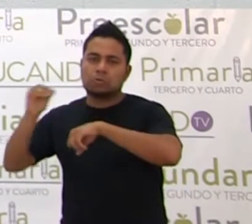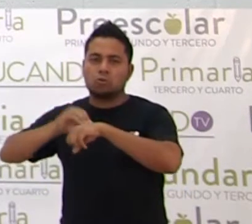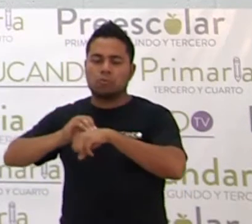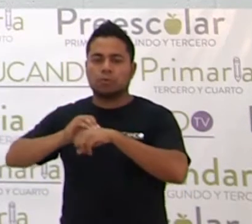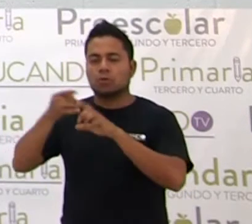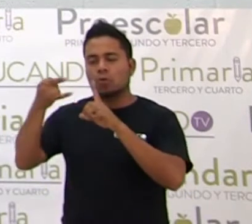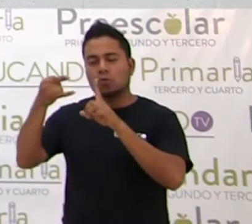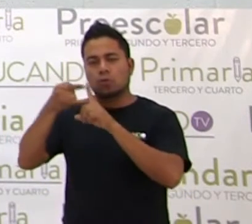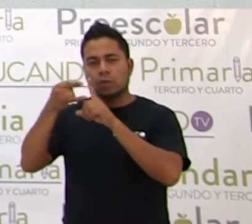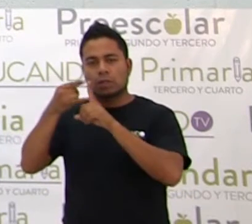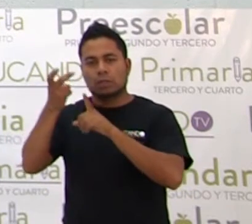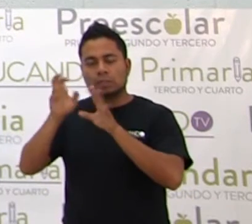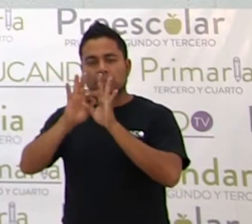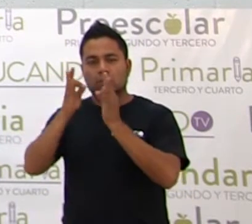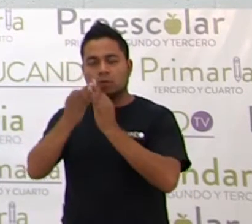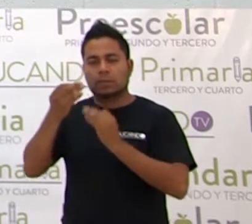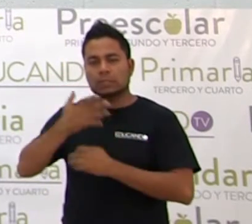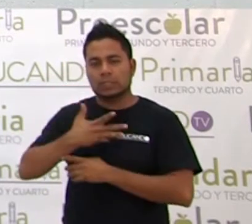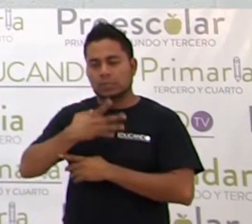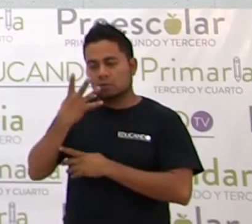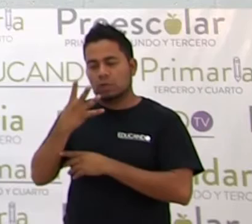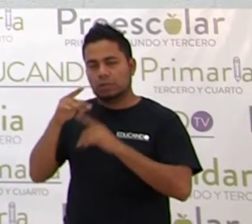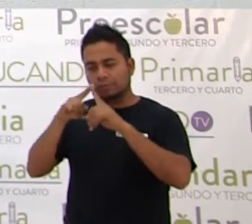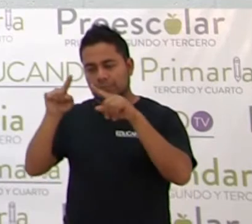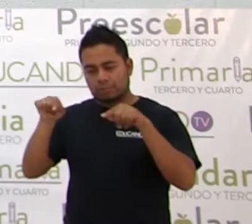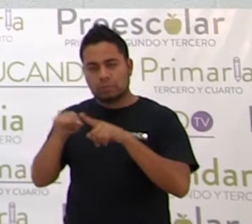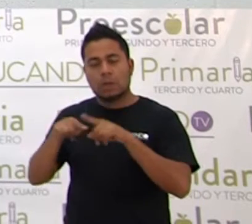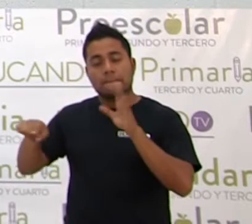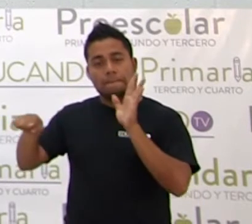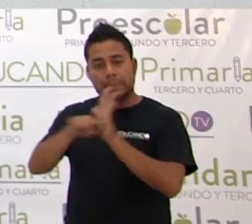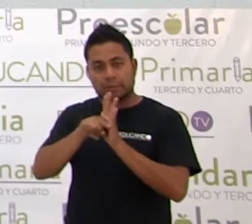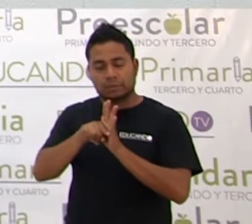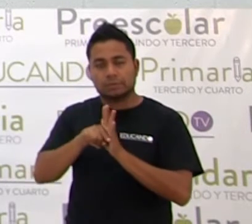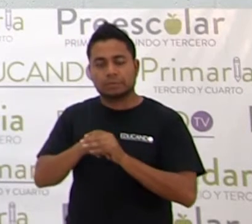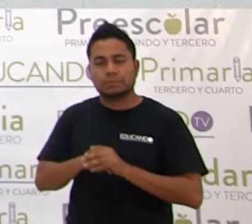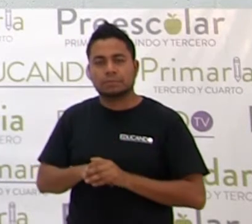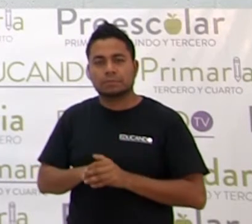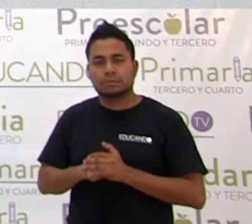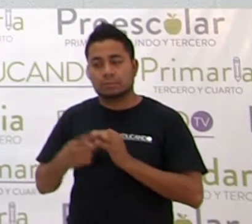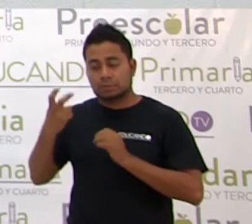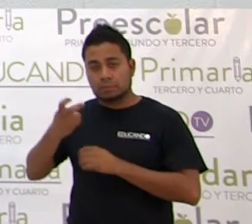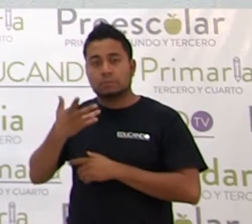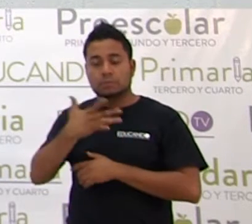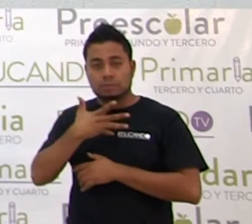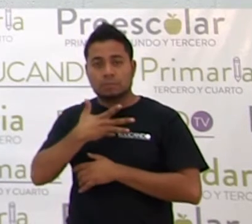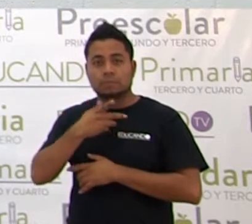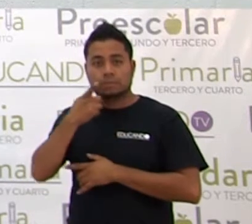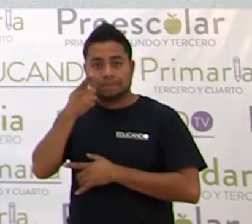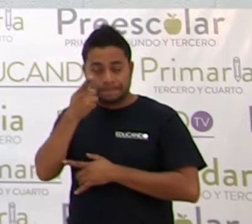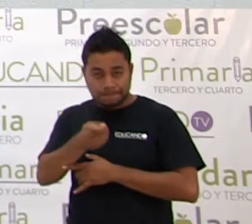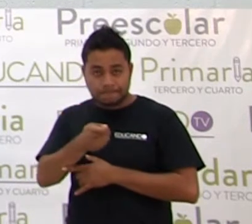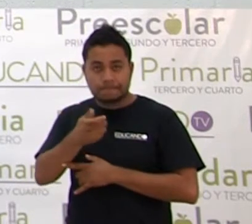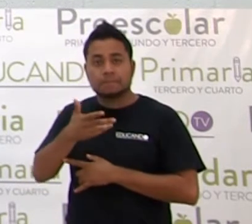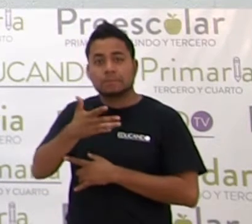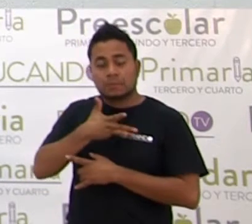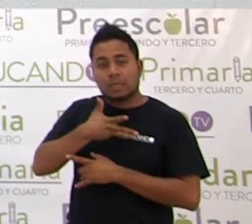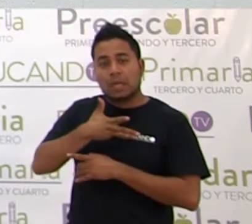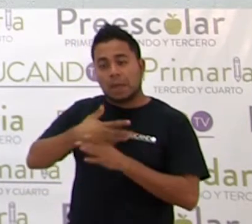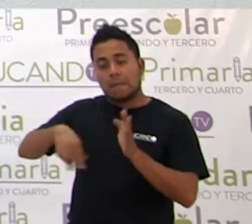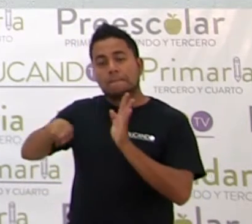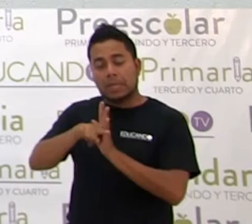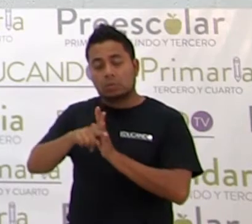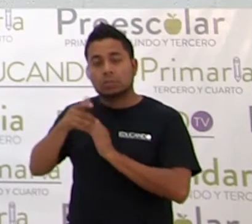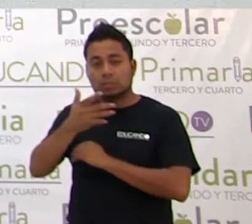cuadrado, que es la figura que tiene 4 lados. Menos, ¿sí? Ahí ya estamos, ya tenemos un signo menos,